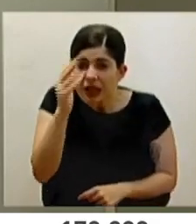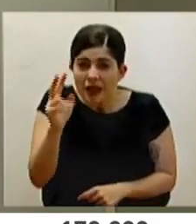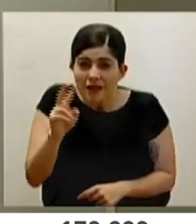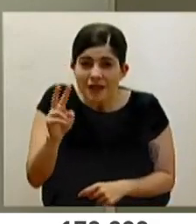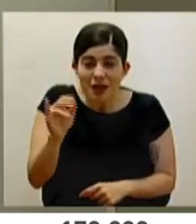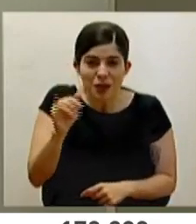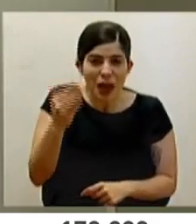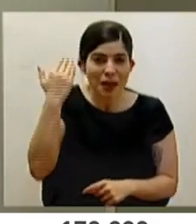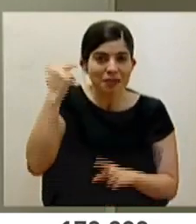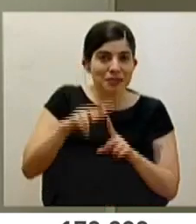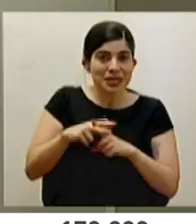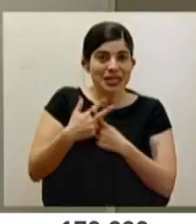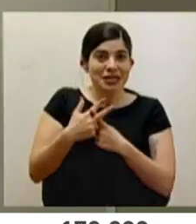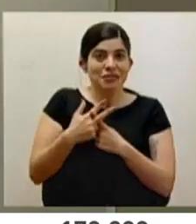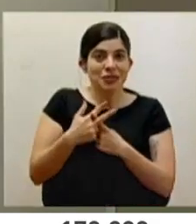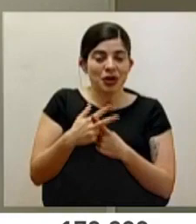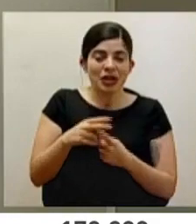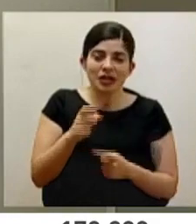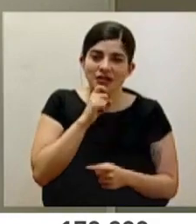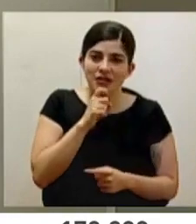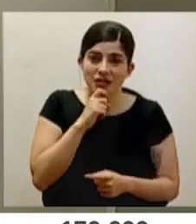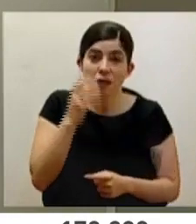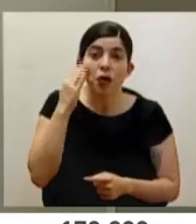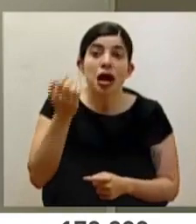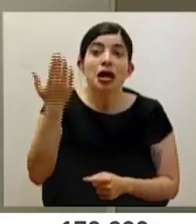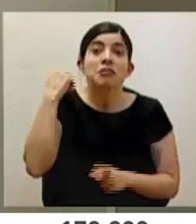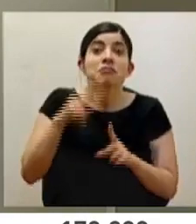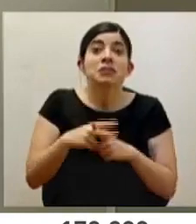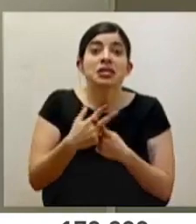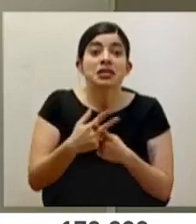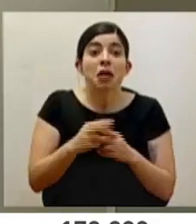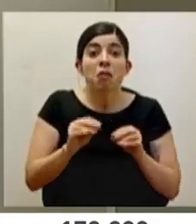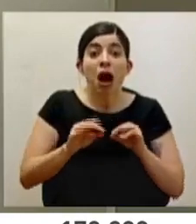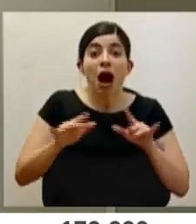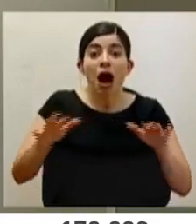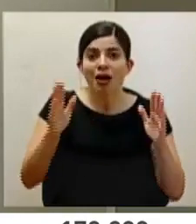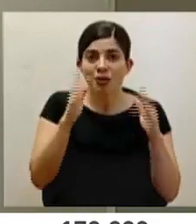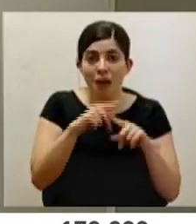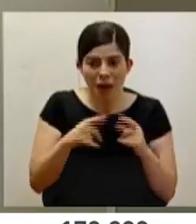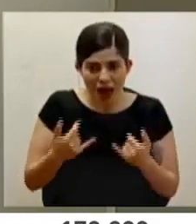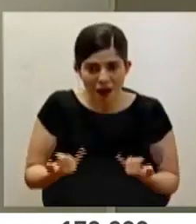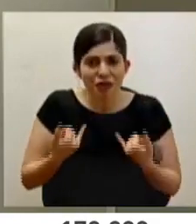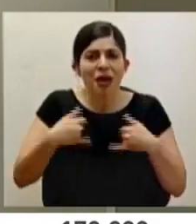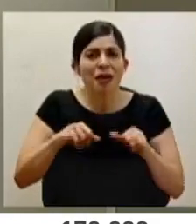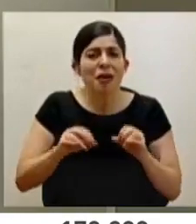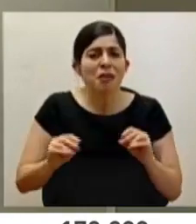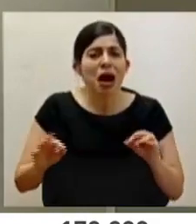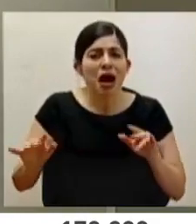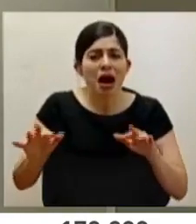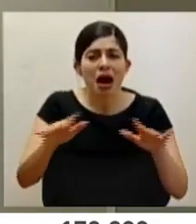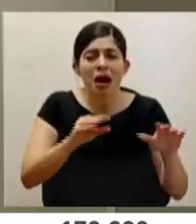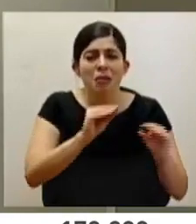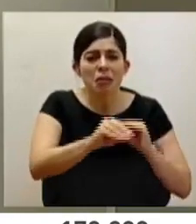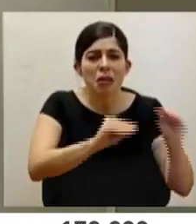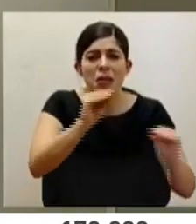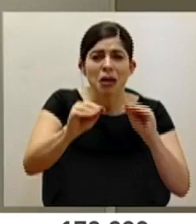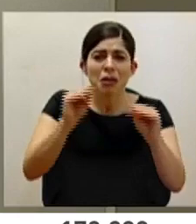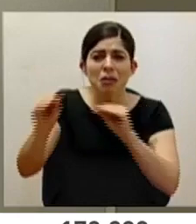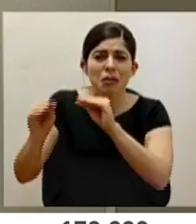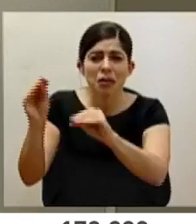tuvimos en un inicio, justamente porque en un inicio no había cadenas de transmisión. En ese momento siguen habiendo cadenas de transmisión, siguen habiendo brotes,